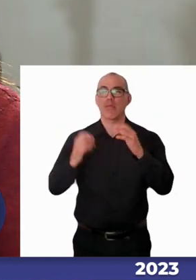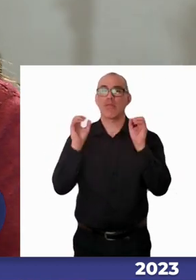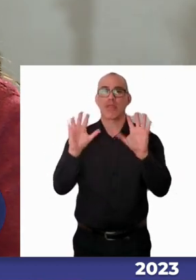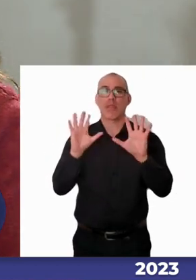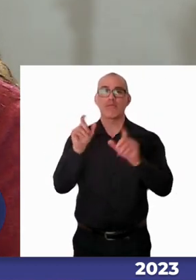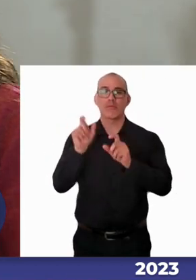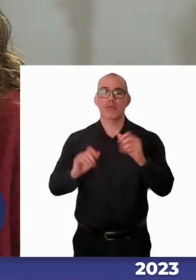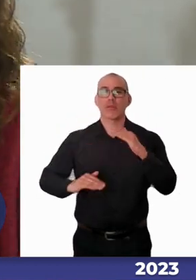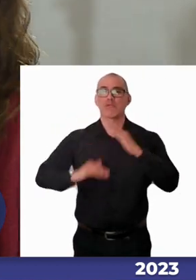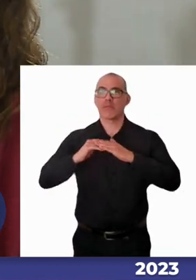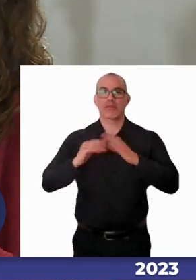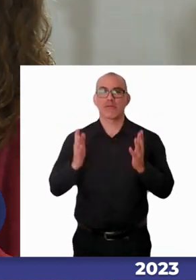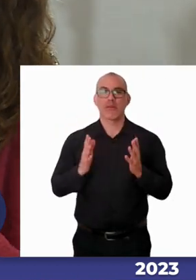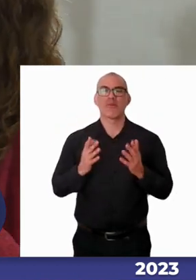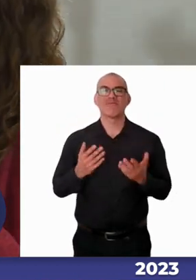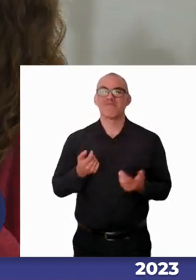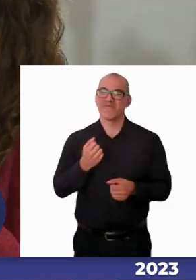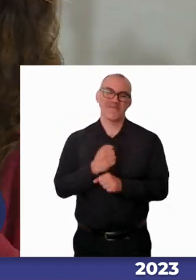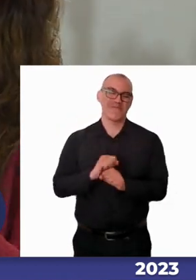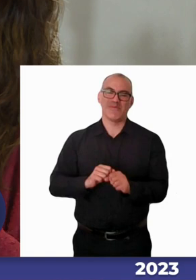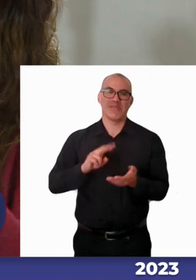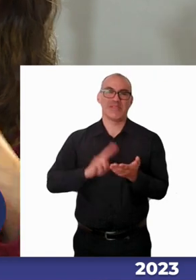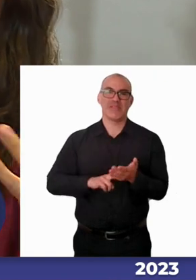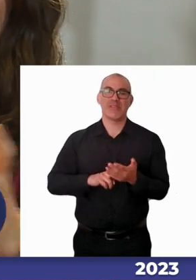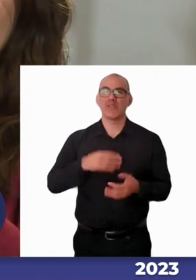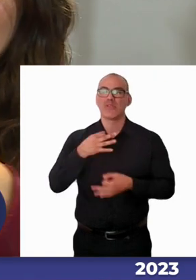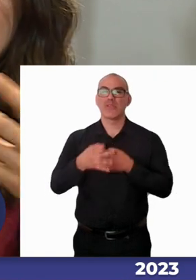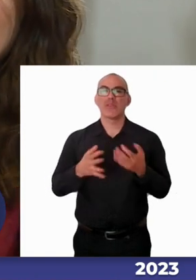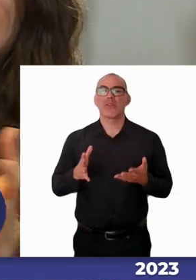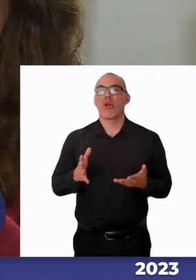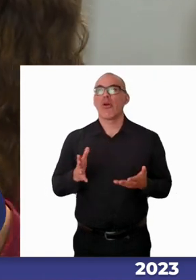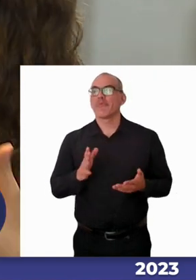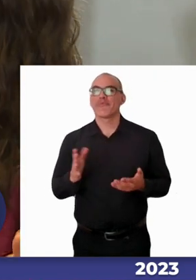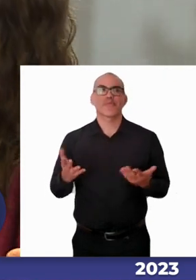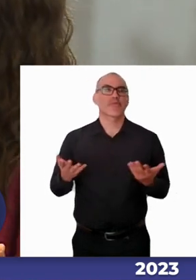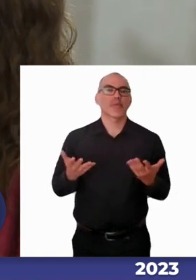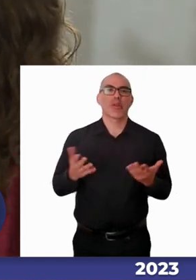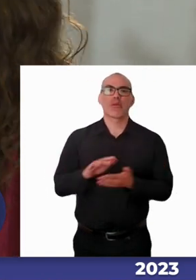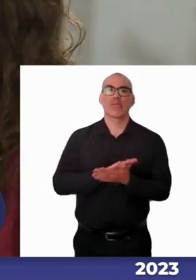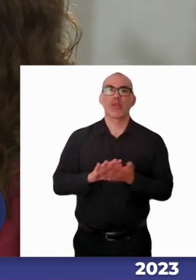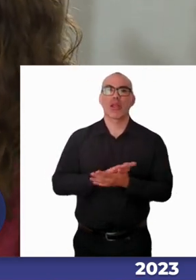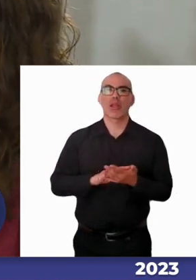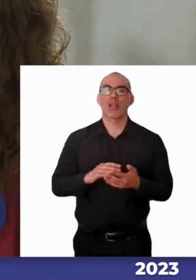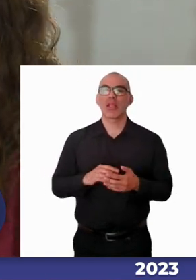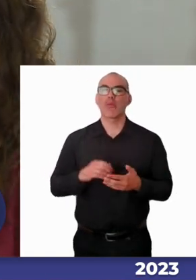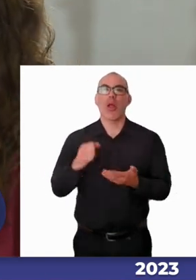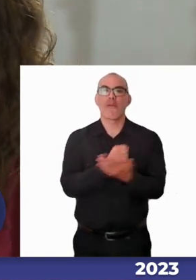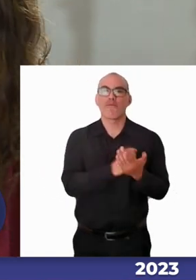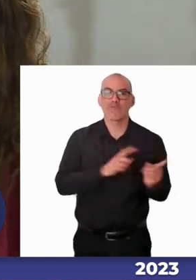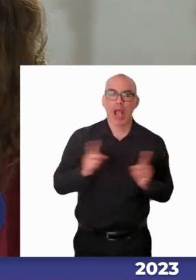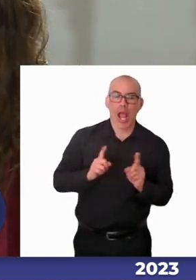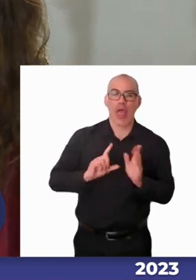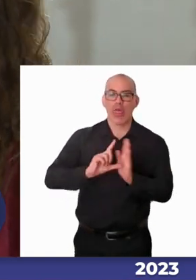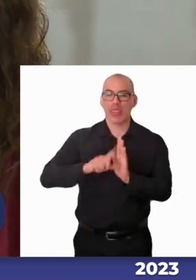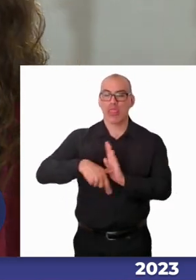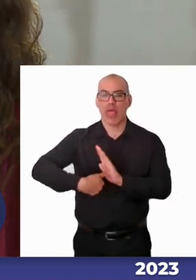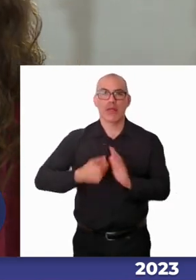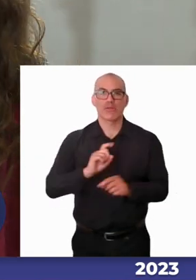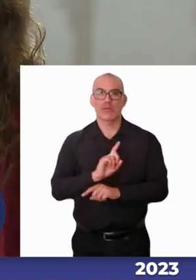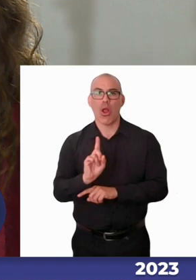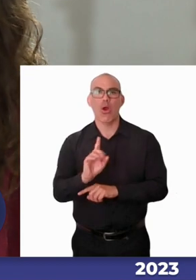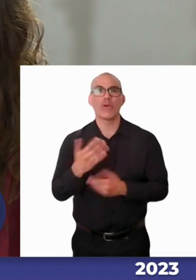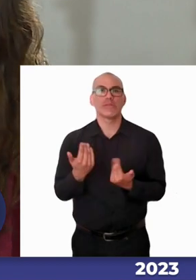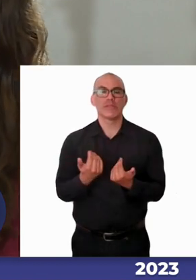no puede ser ¿por qué? yo no estoy diciendo que necesitemos como la grasa ni la burocracia pero estos temas requieren de especialización